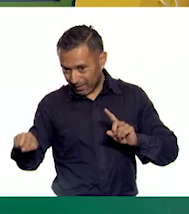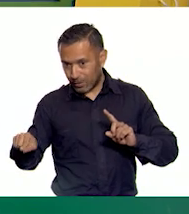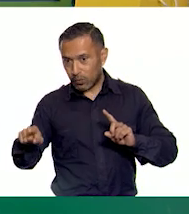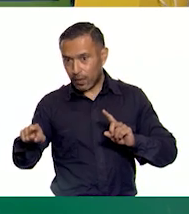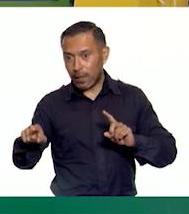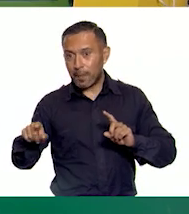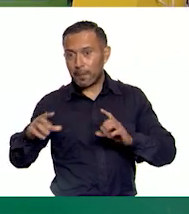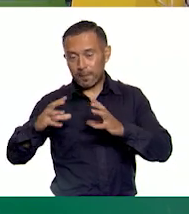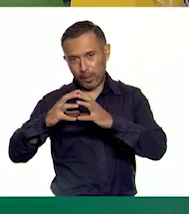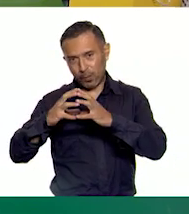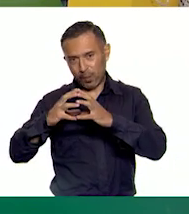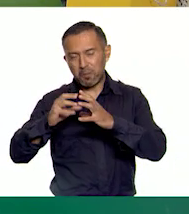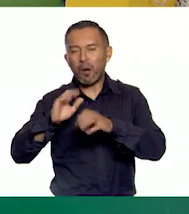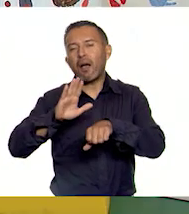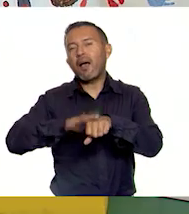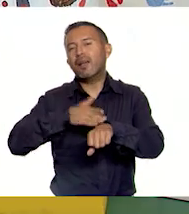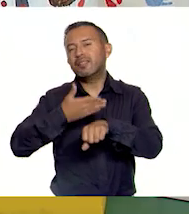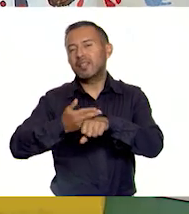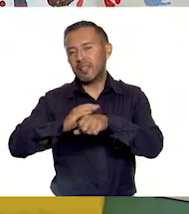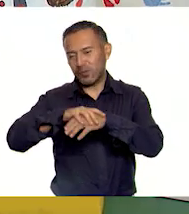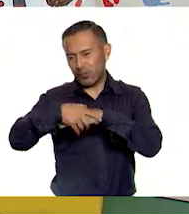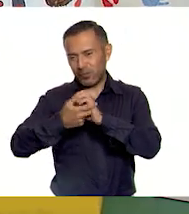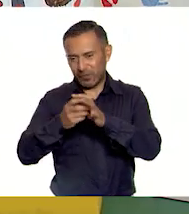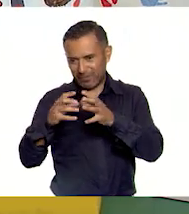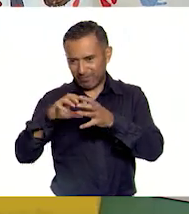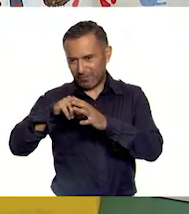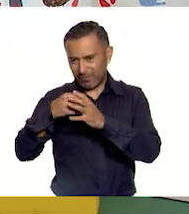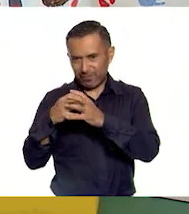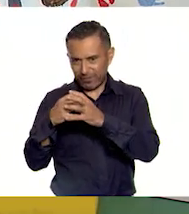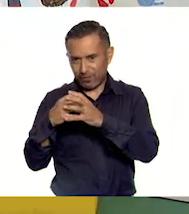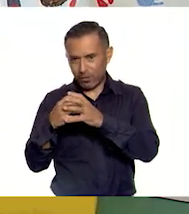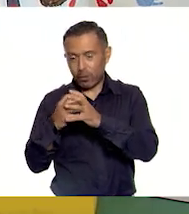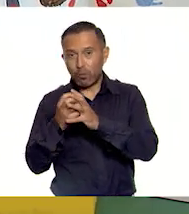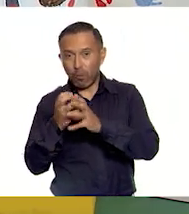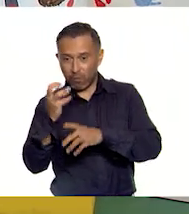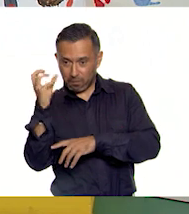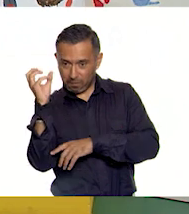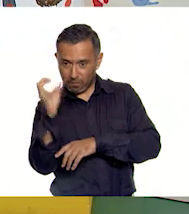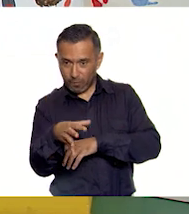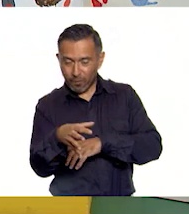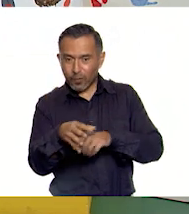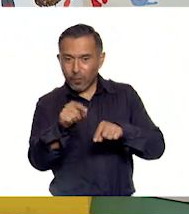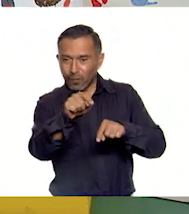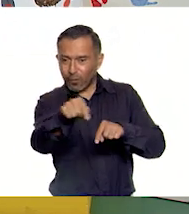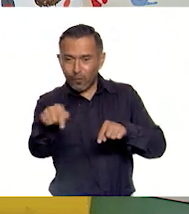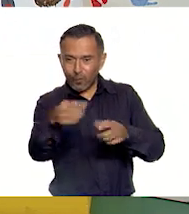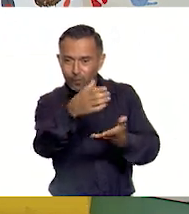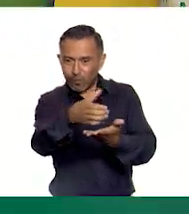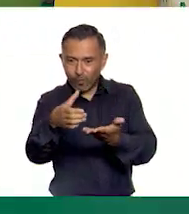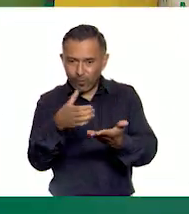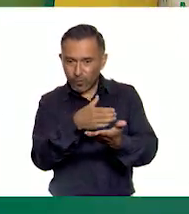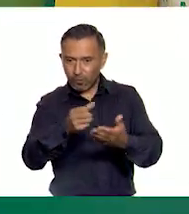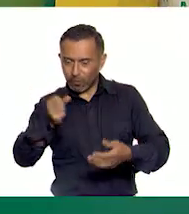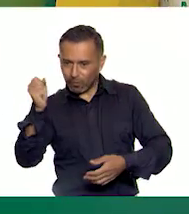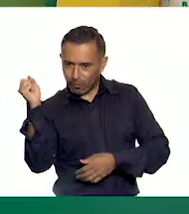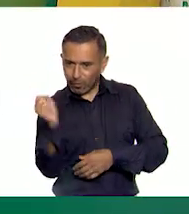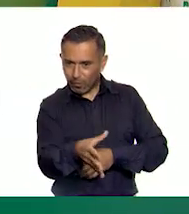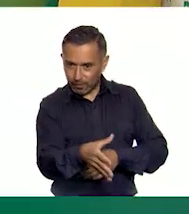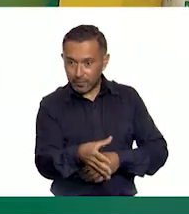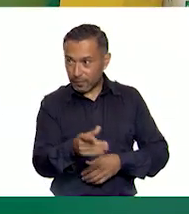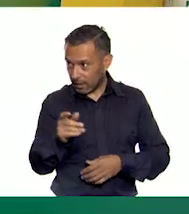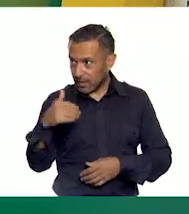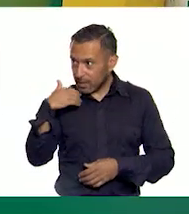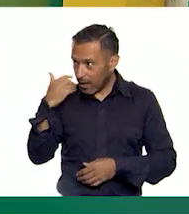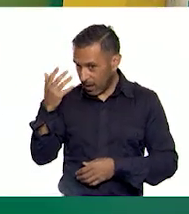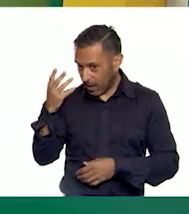pelota de tela, bueno, que es una calceta realmente, y lanzarla e intentar derribar algunos de los conos que están ahí puestos. ¿Lo intentamos, Pilar?